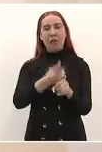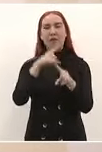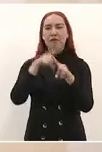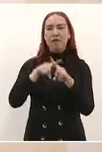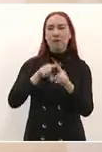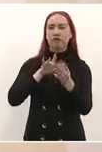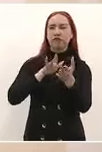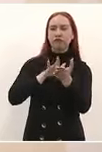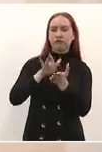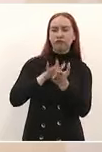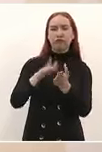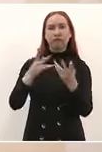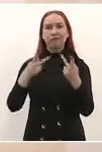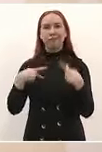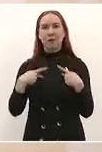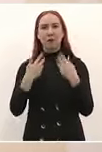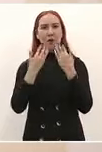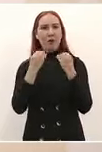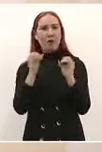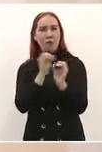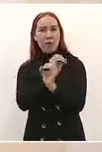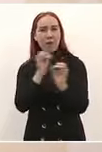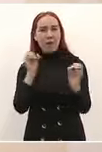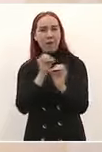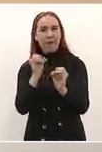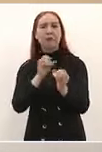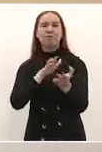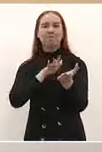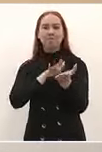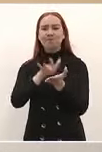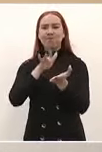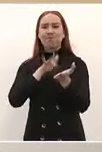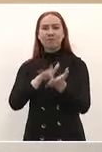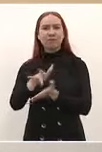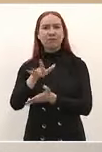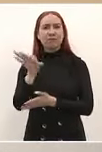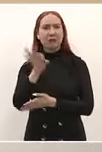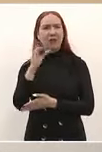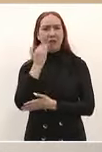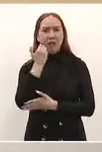de quienes tienen y de aquellas personas que buscan ir más allá.